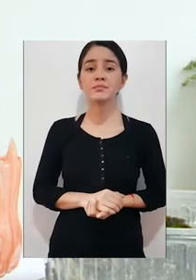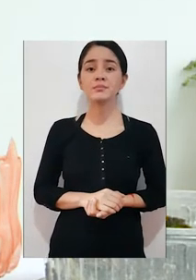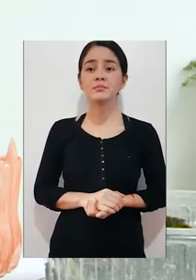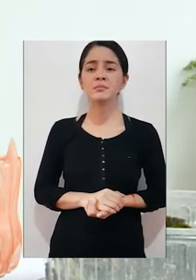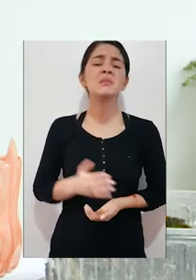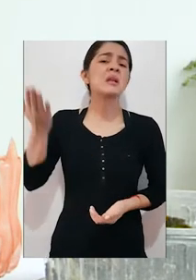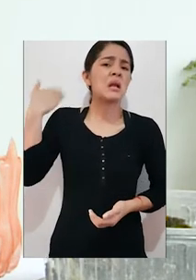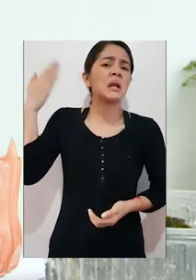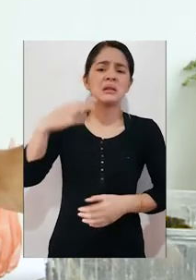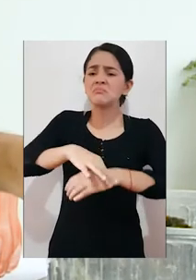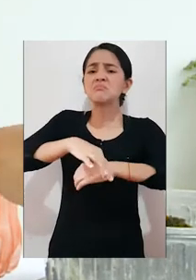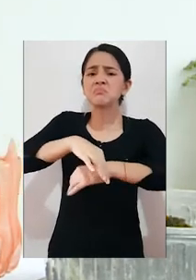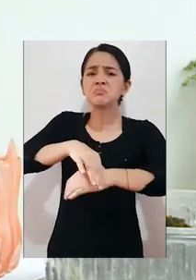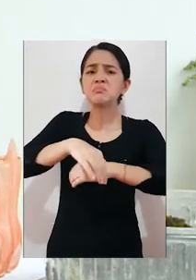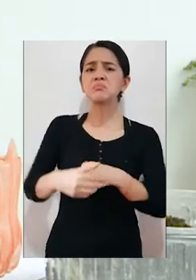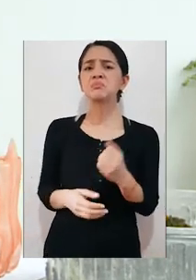de las que ya habíamos preparado.